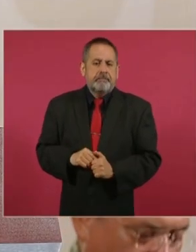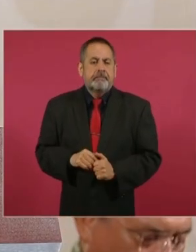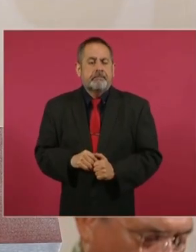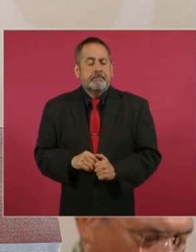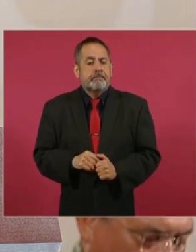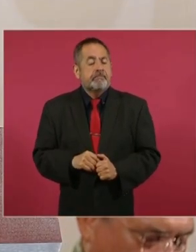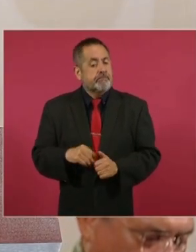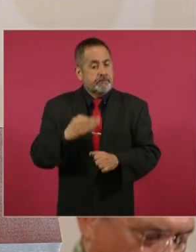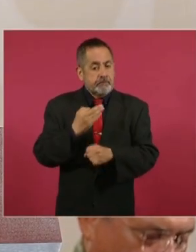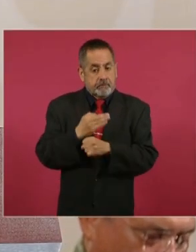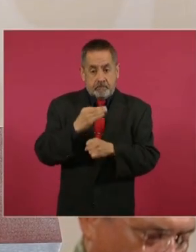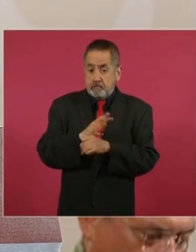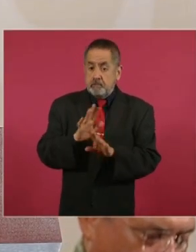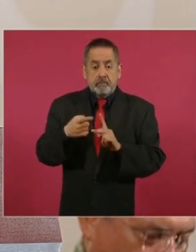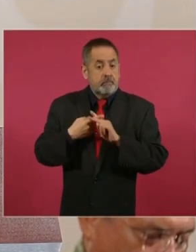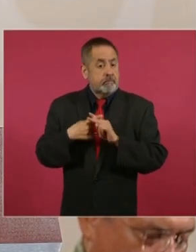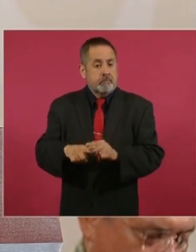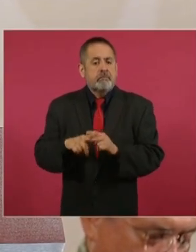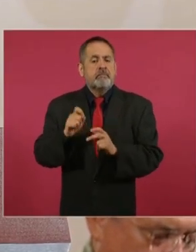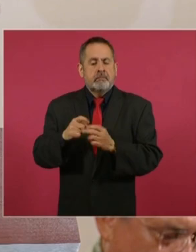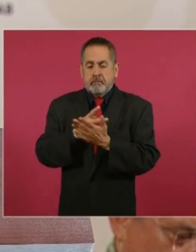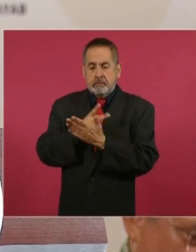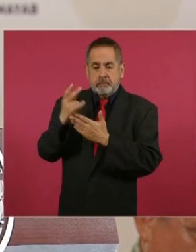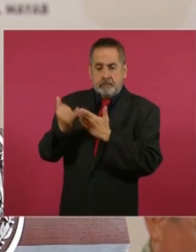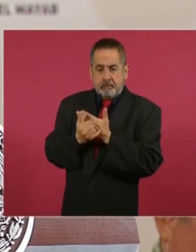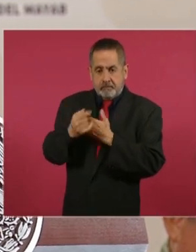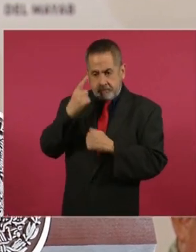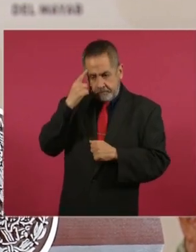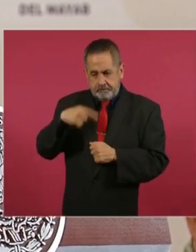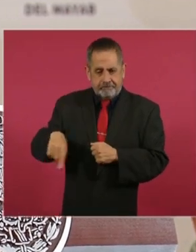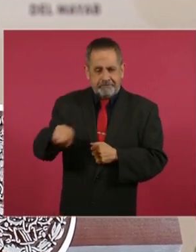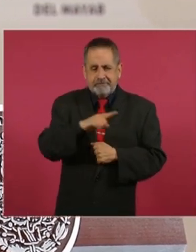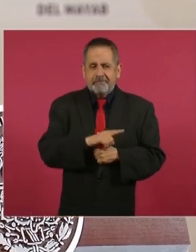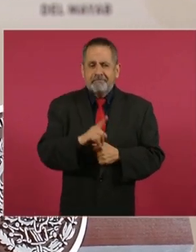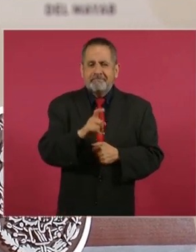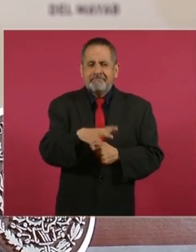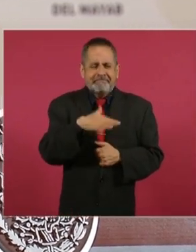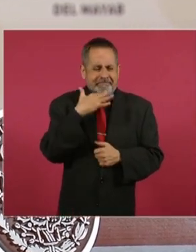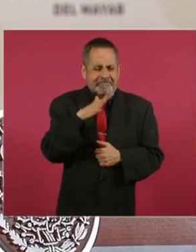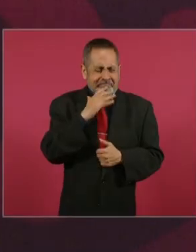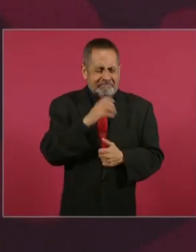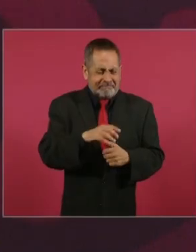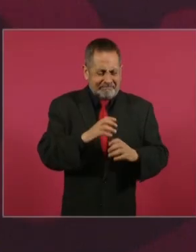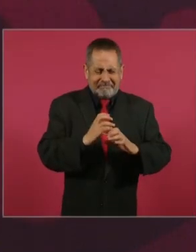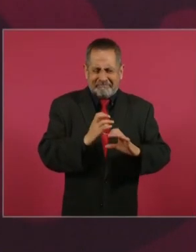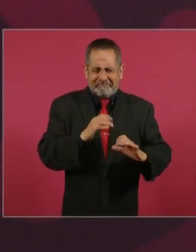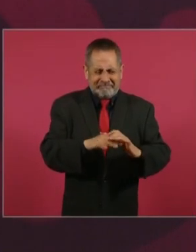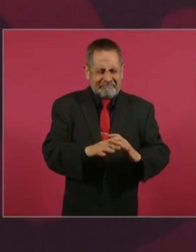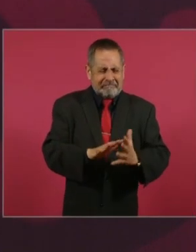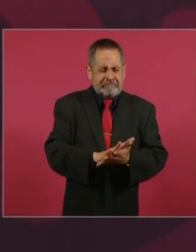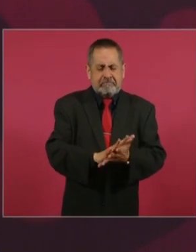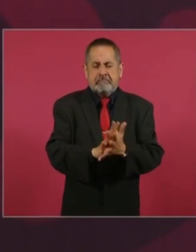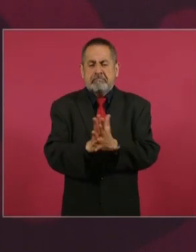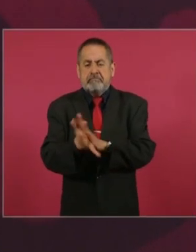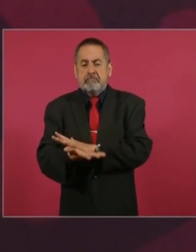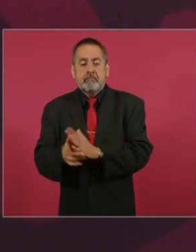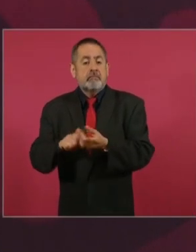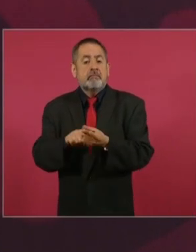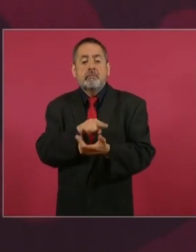ya está en marcha un proyecto de tratamiento de aguas negras en Rosarito.